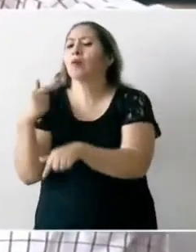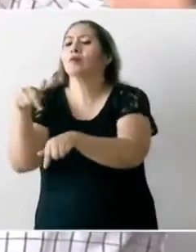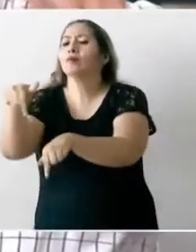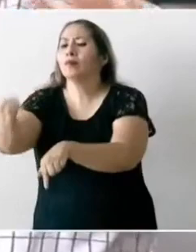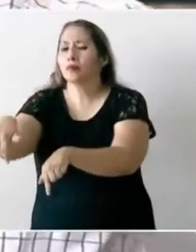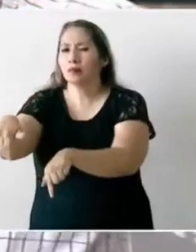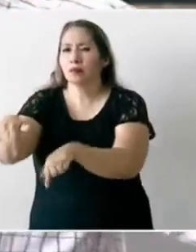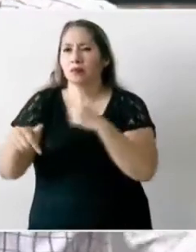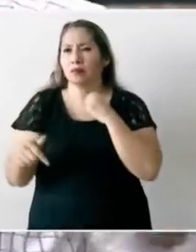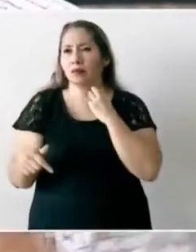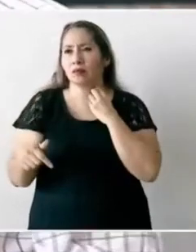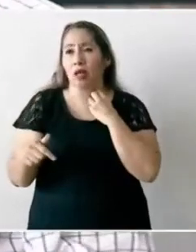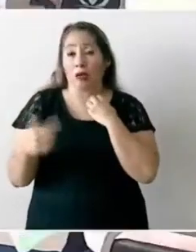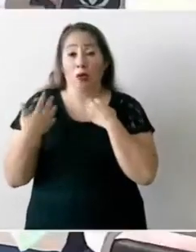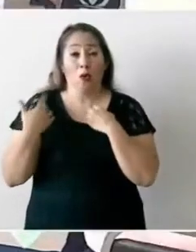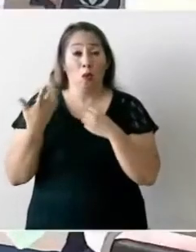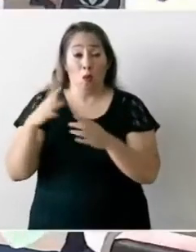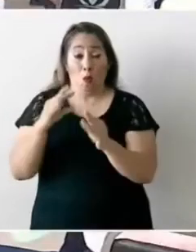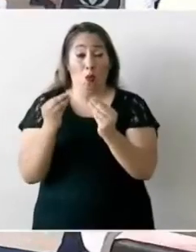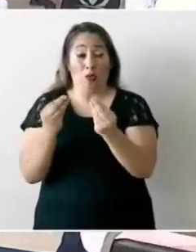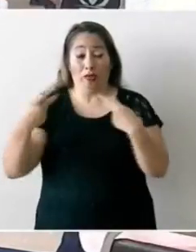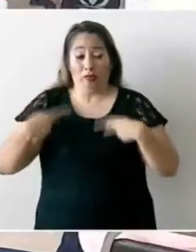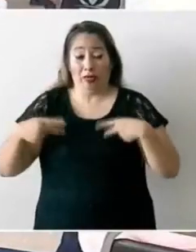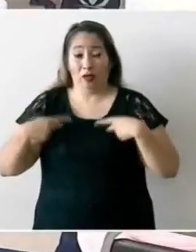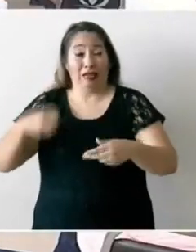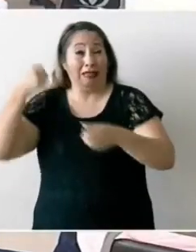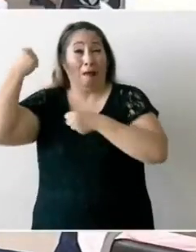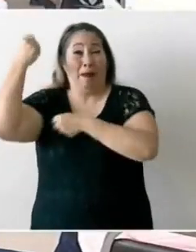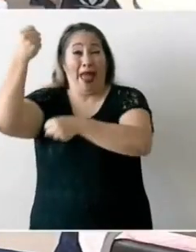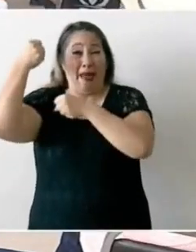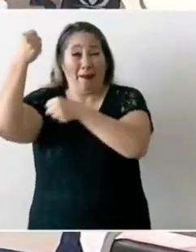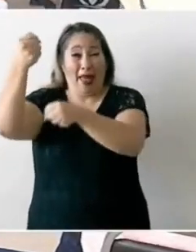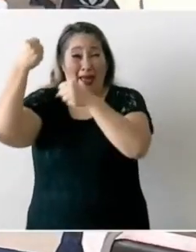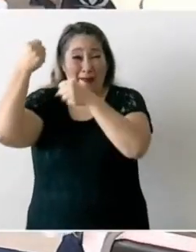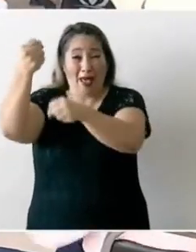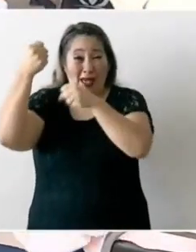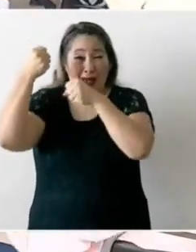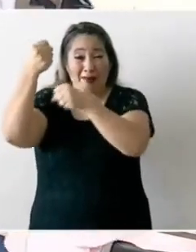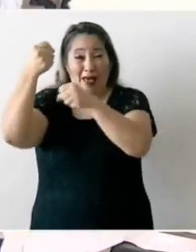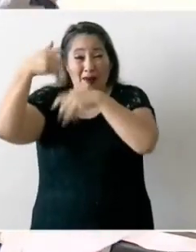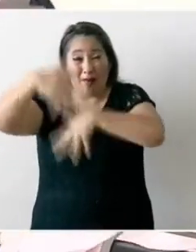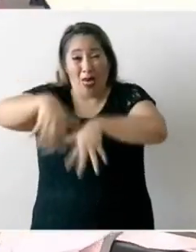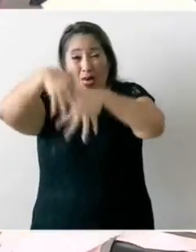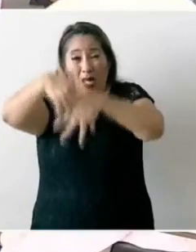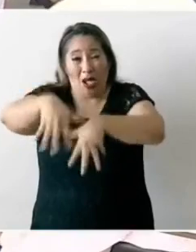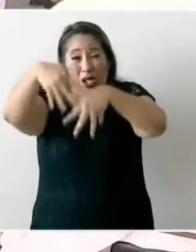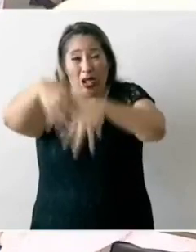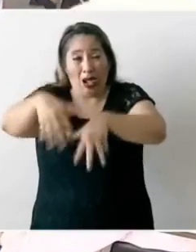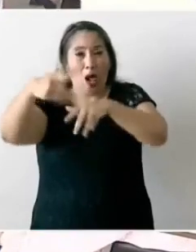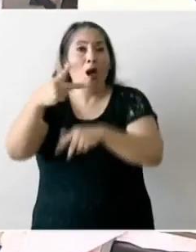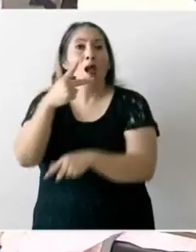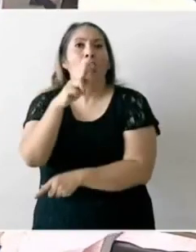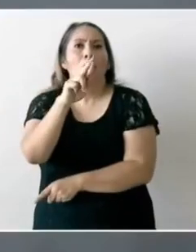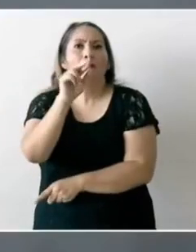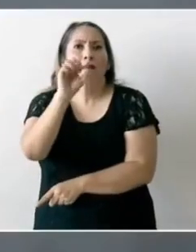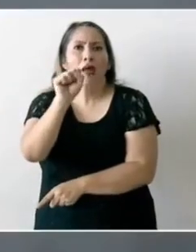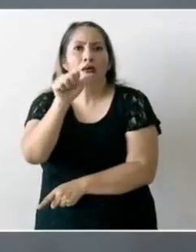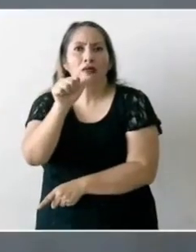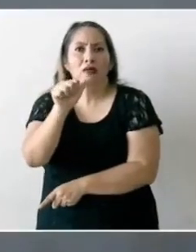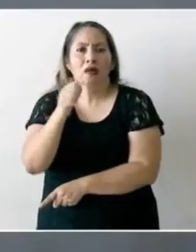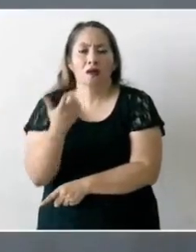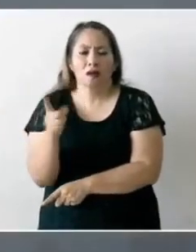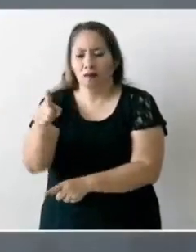con protestas de la gente porque la presa como estaba